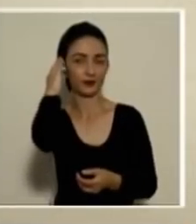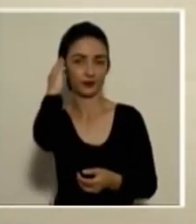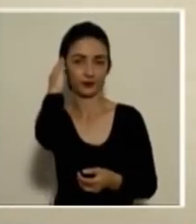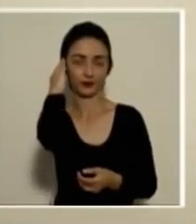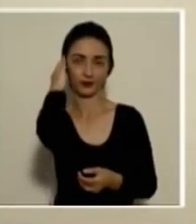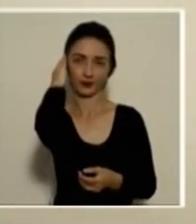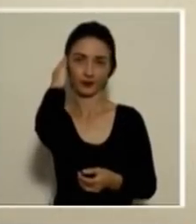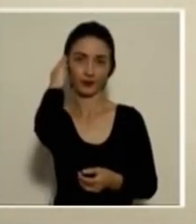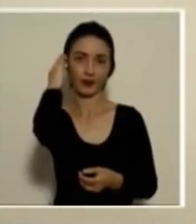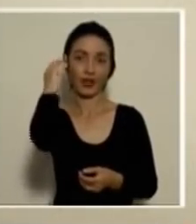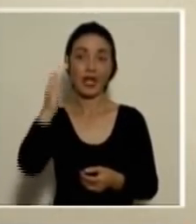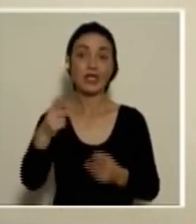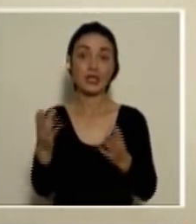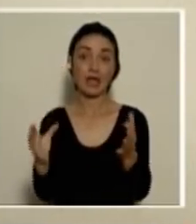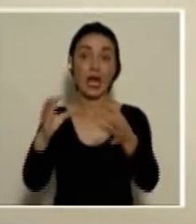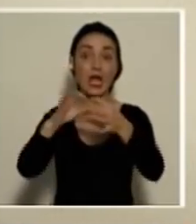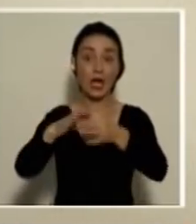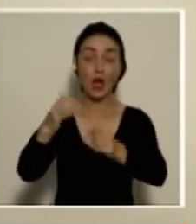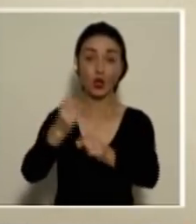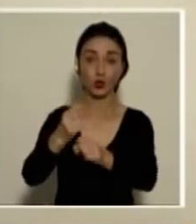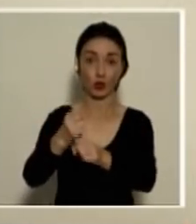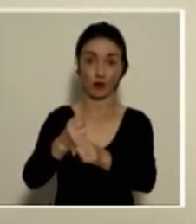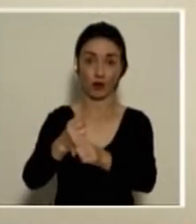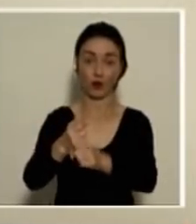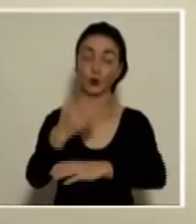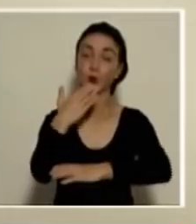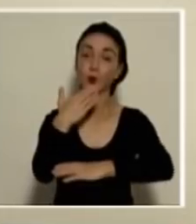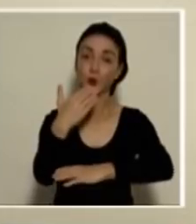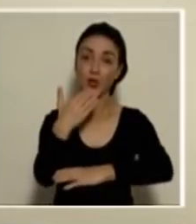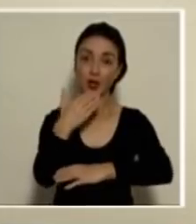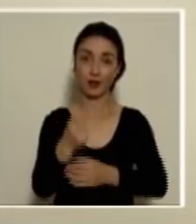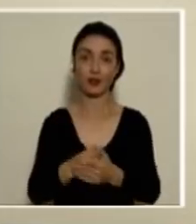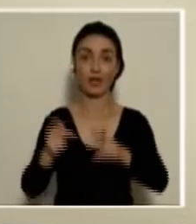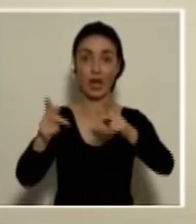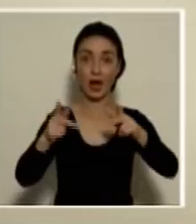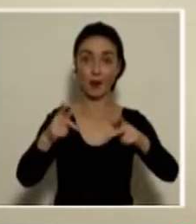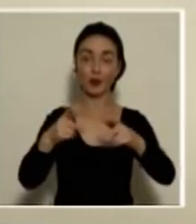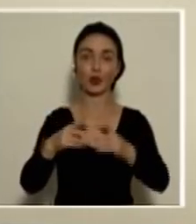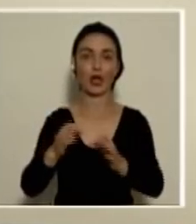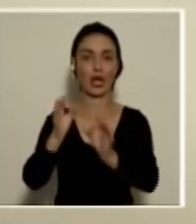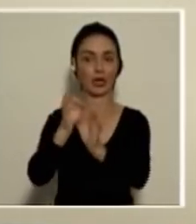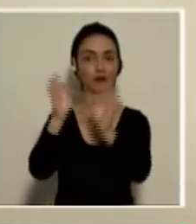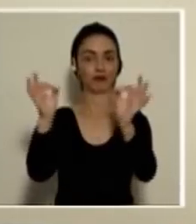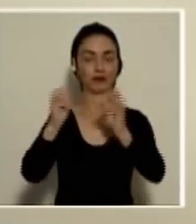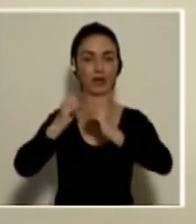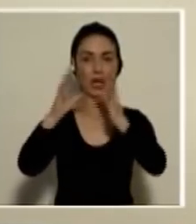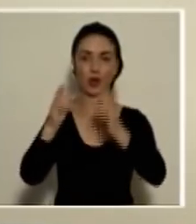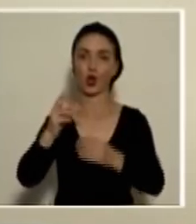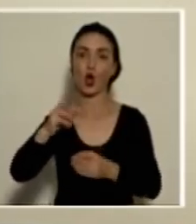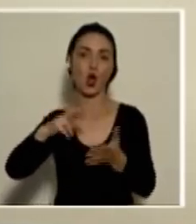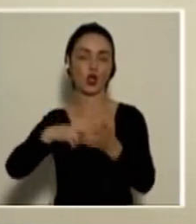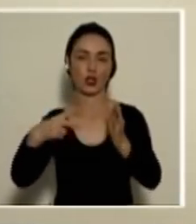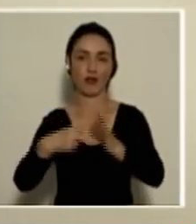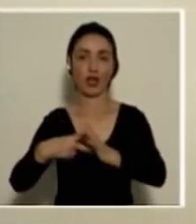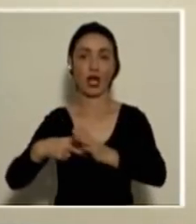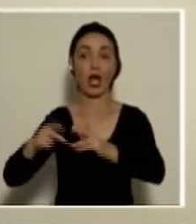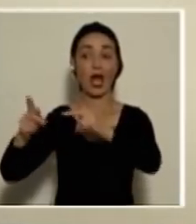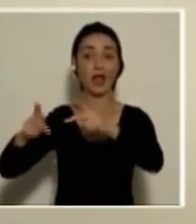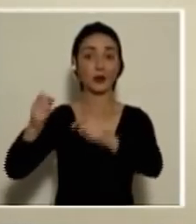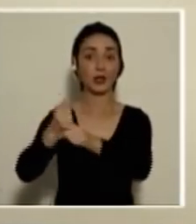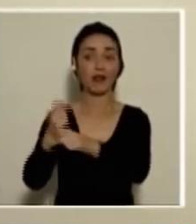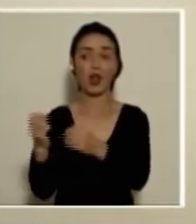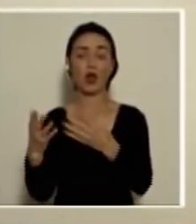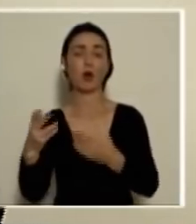que ver en el ejercicio de su función, ¿verdad? Entonces, muchas gracias por la persona que me lo aclaró porque no se trata que los funcionarios públicos puedan ir a